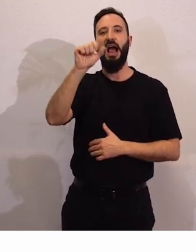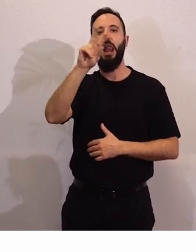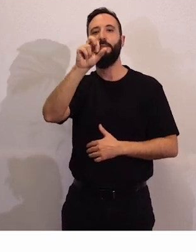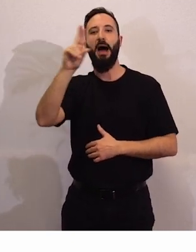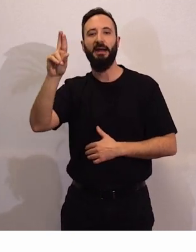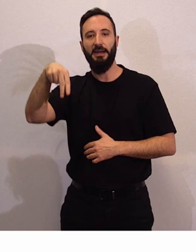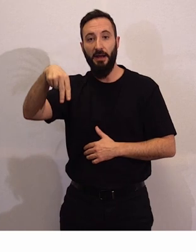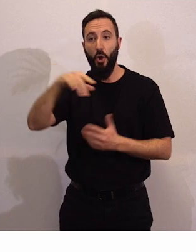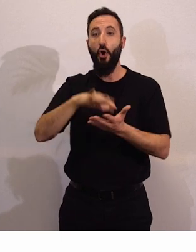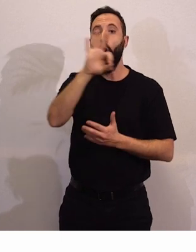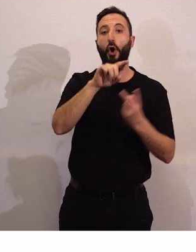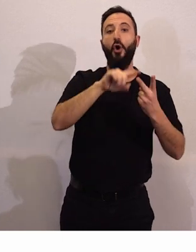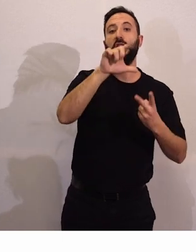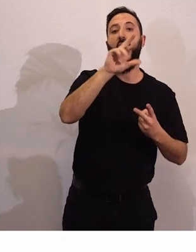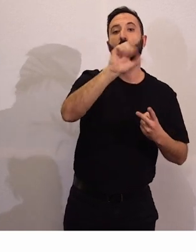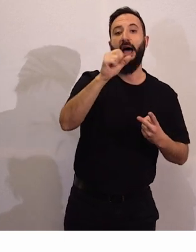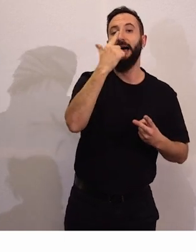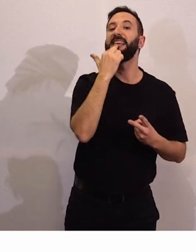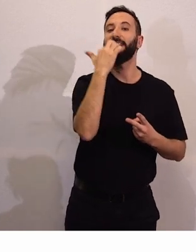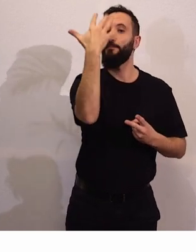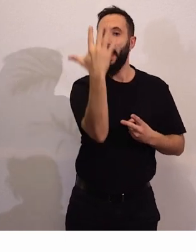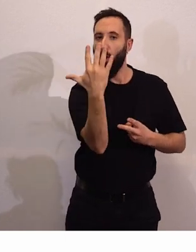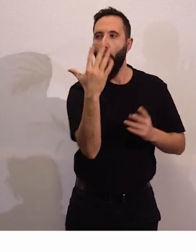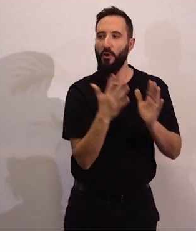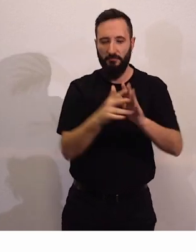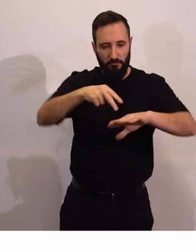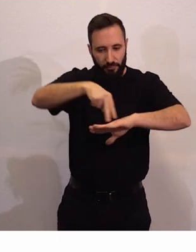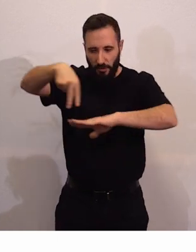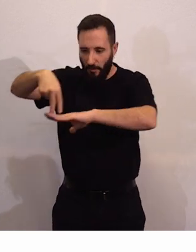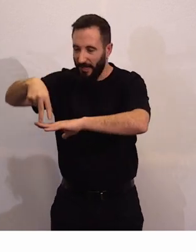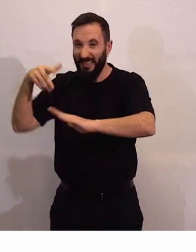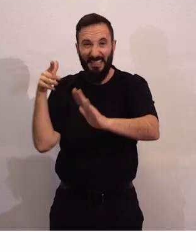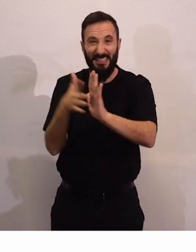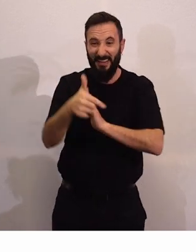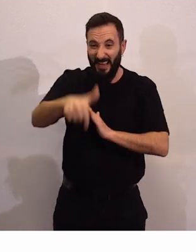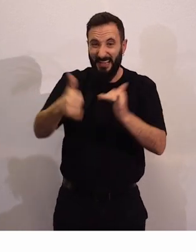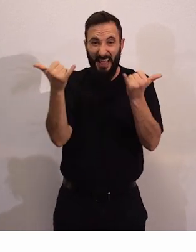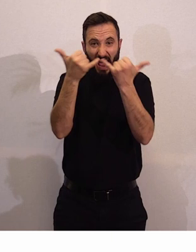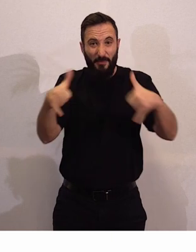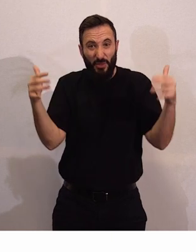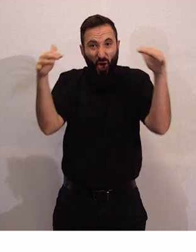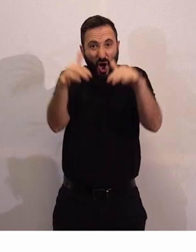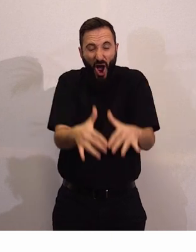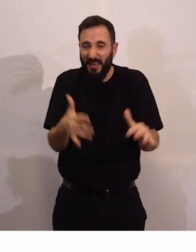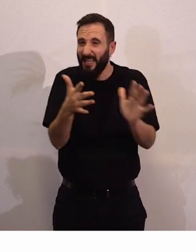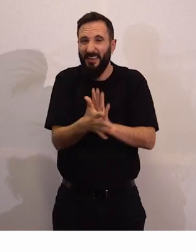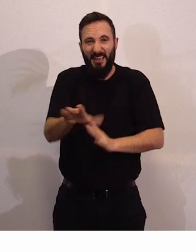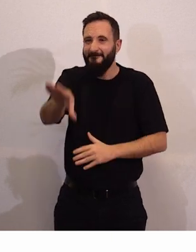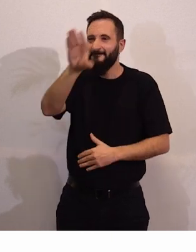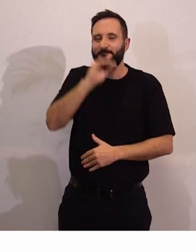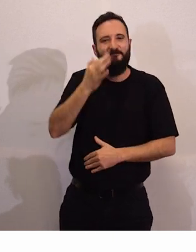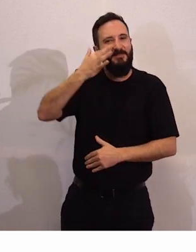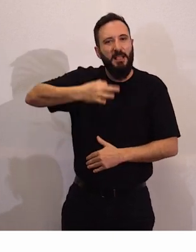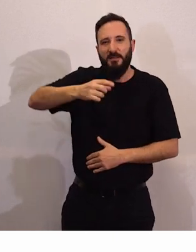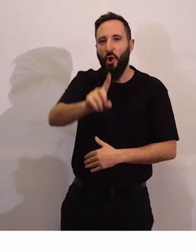este acto no sería creíble. No sería nada creíble. Si yo reivindico